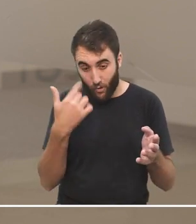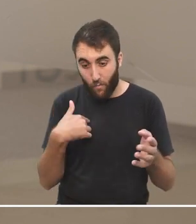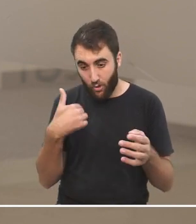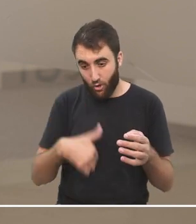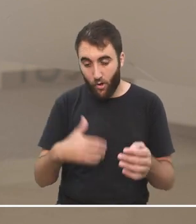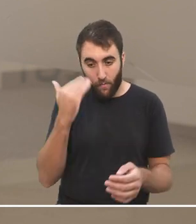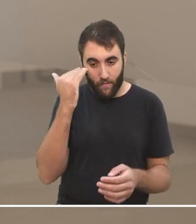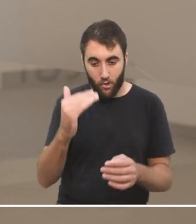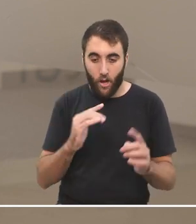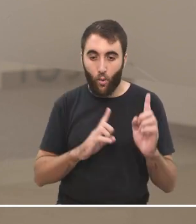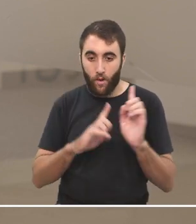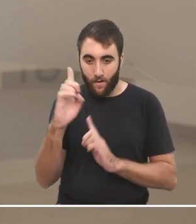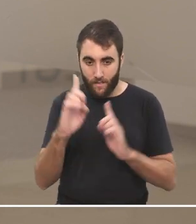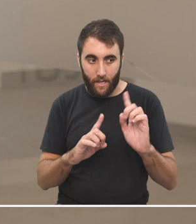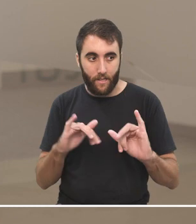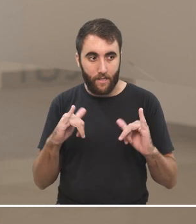docente en la universidad,